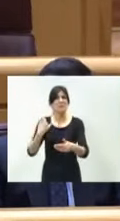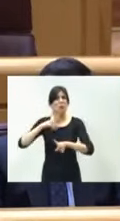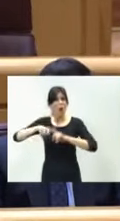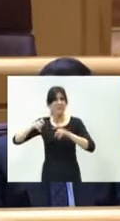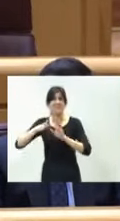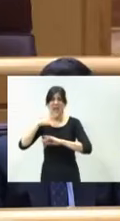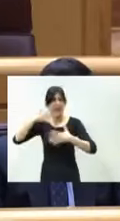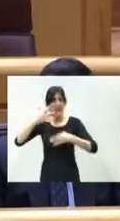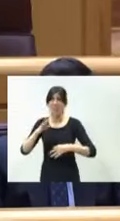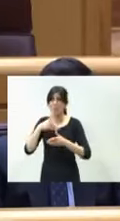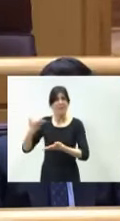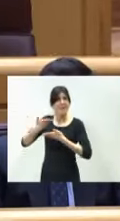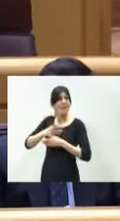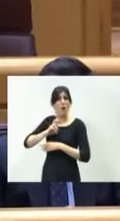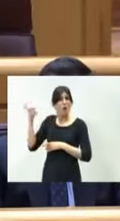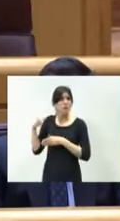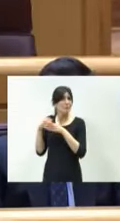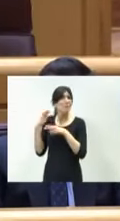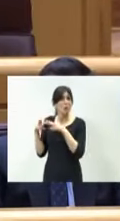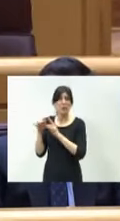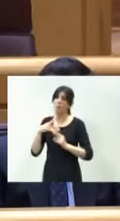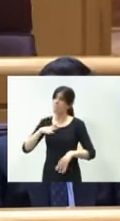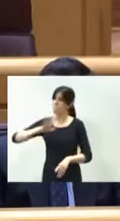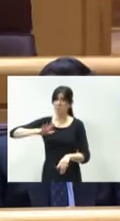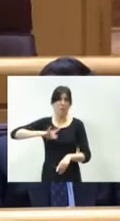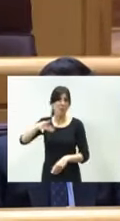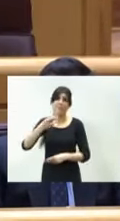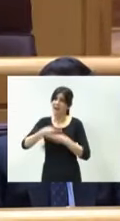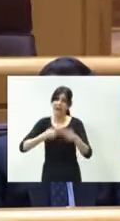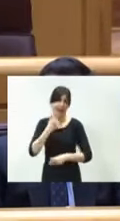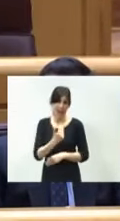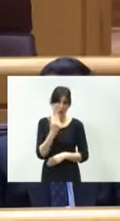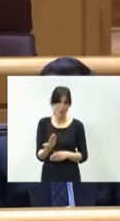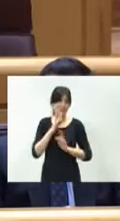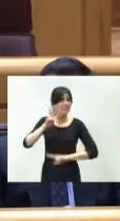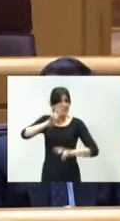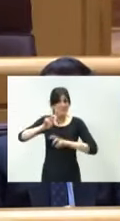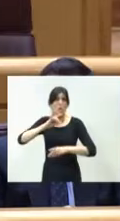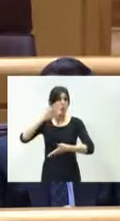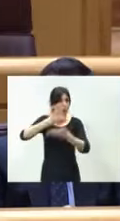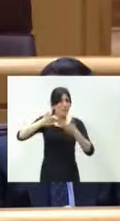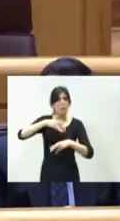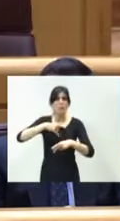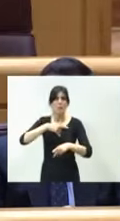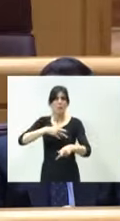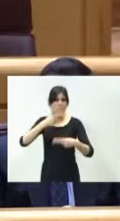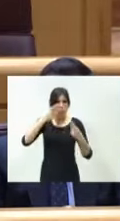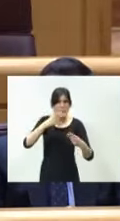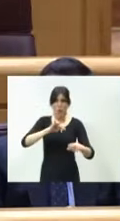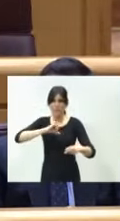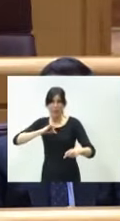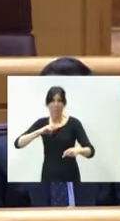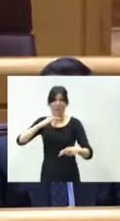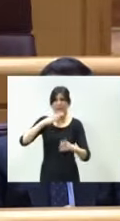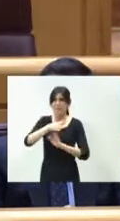Esta es la realidad. Por favor, señor ministro, y concluyo. Haga algo. Busque si quiere la colaboración público-privada, pero haga algo. No